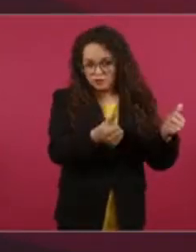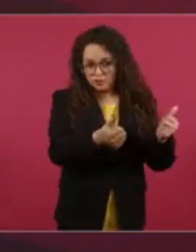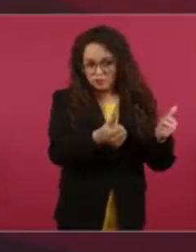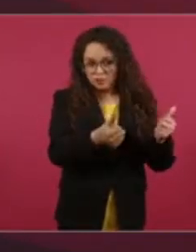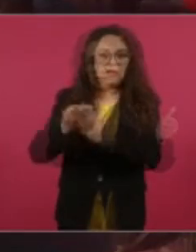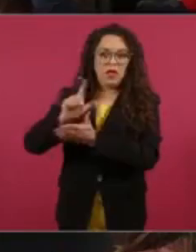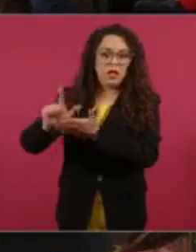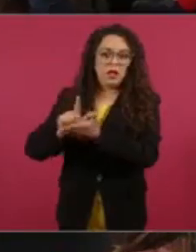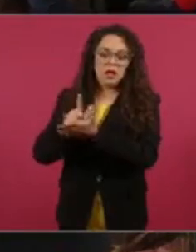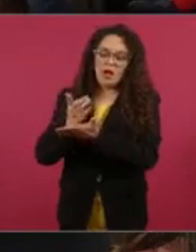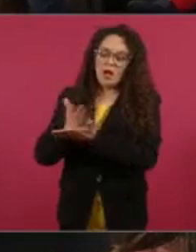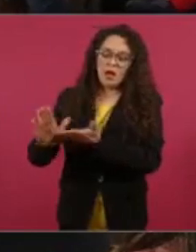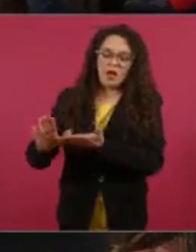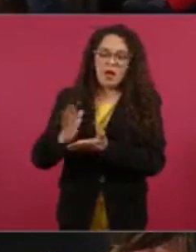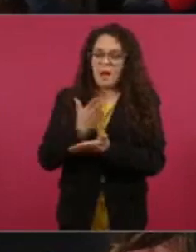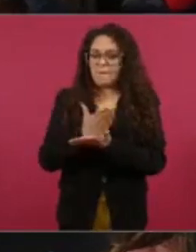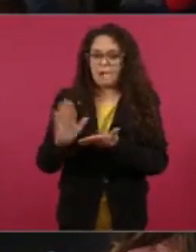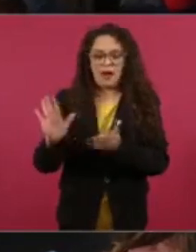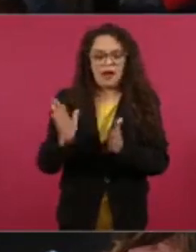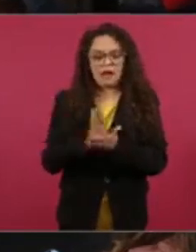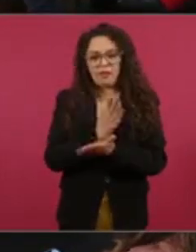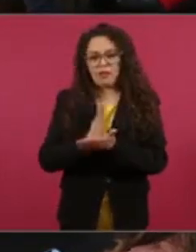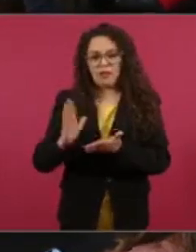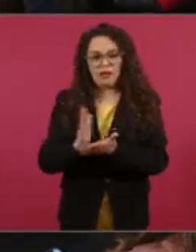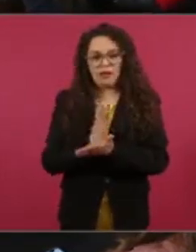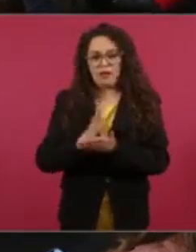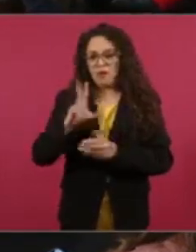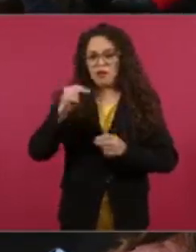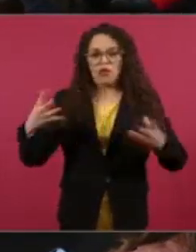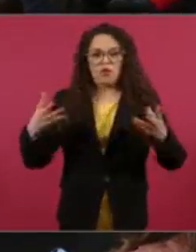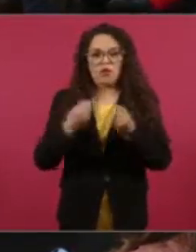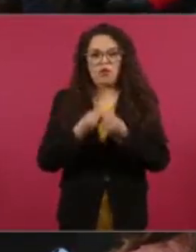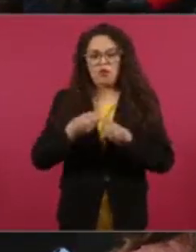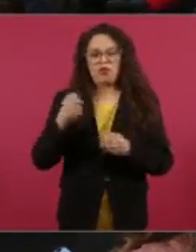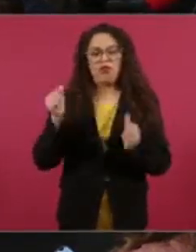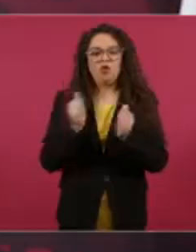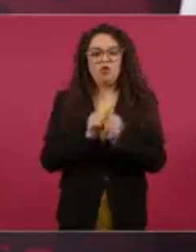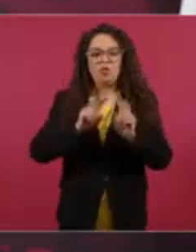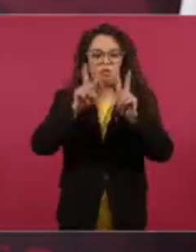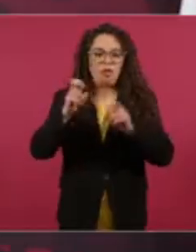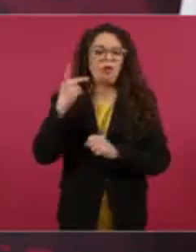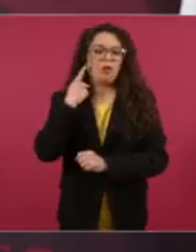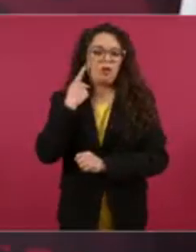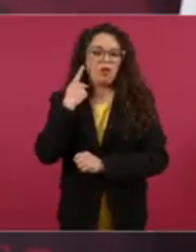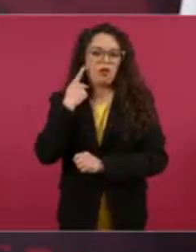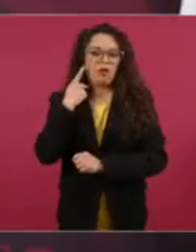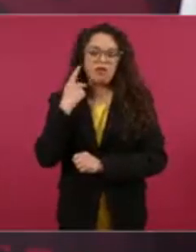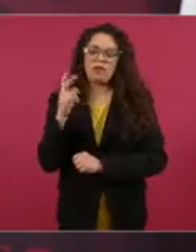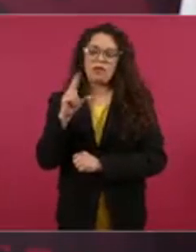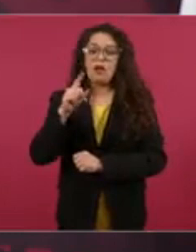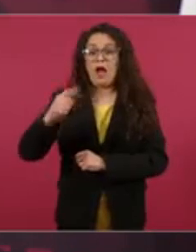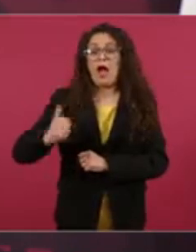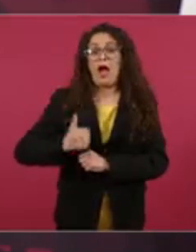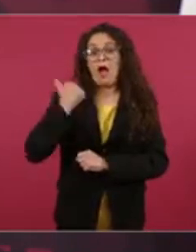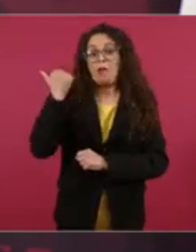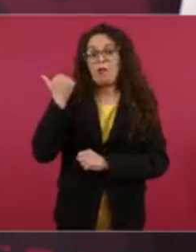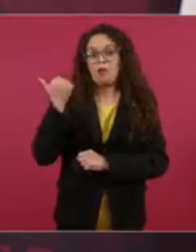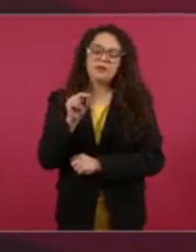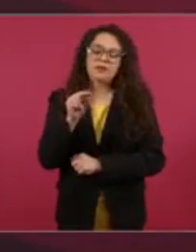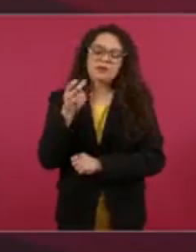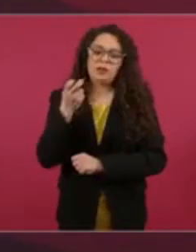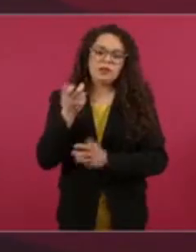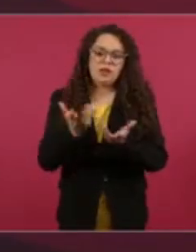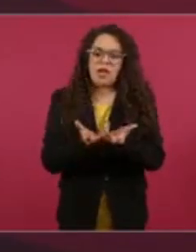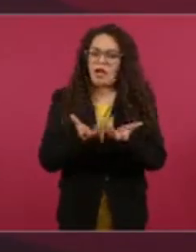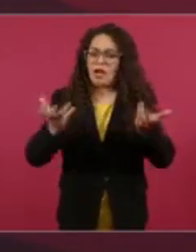responsabilidad con la politización que se le da a estos casos, lamentablemente.